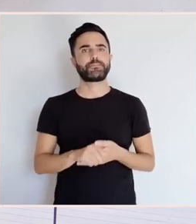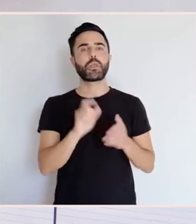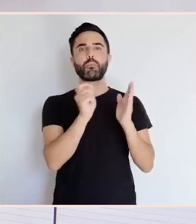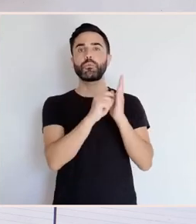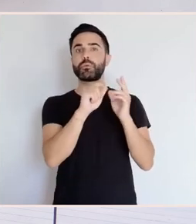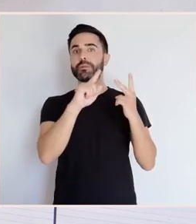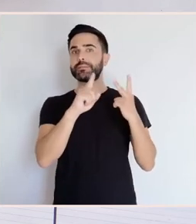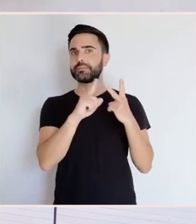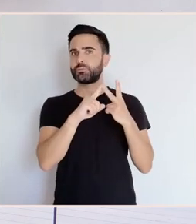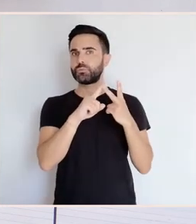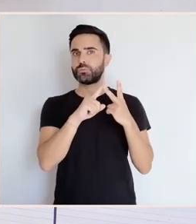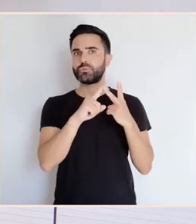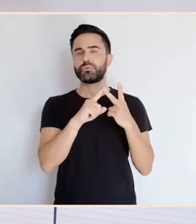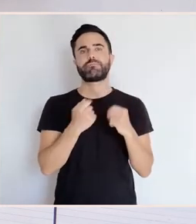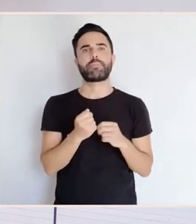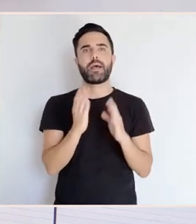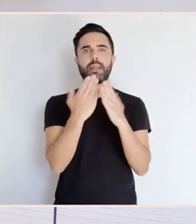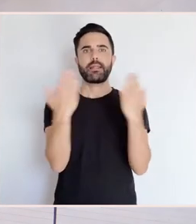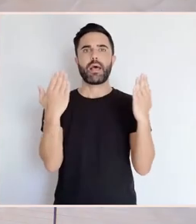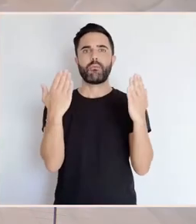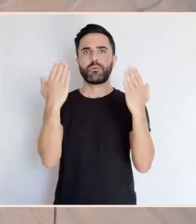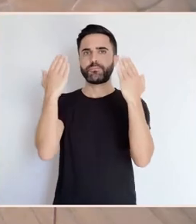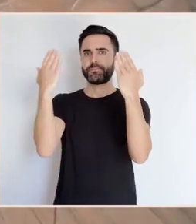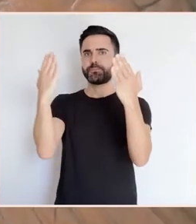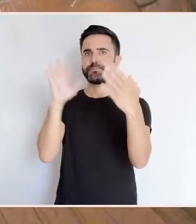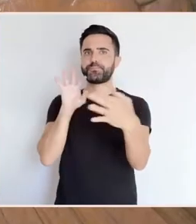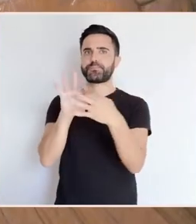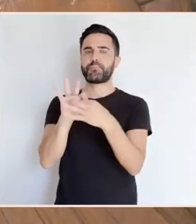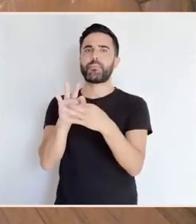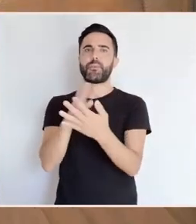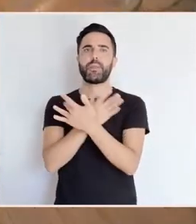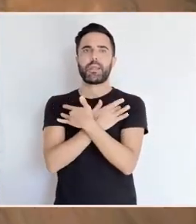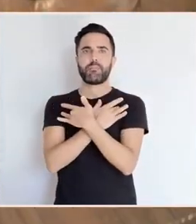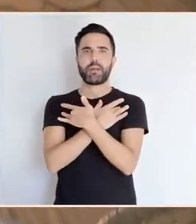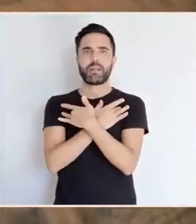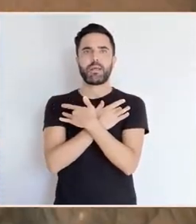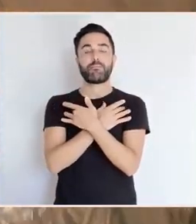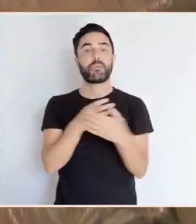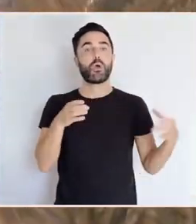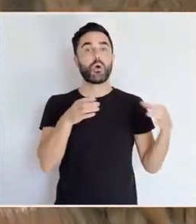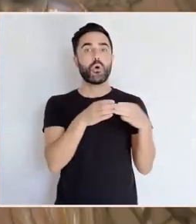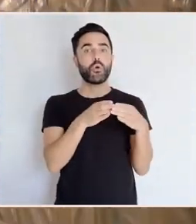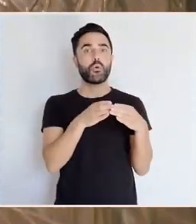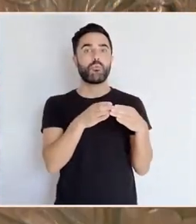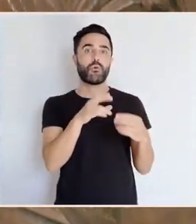xinalar, pois que o retablo foi dedicado a vice-maría. Para orde do císter, o culto